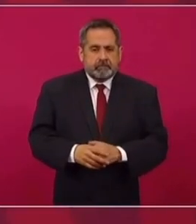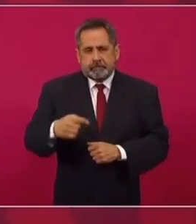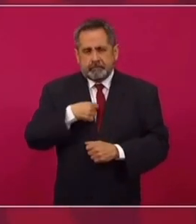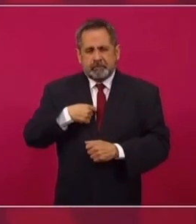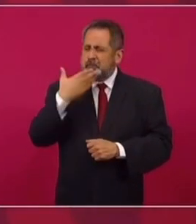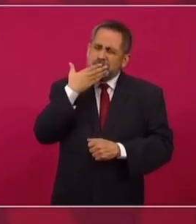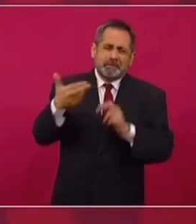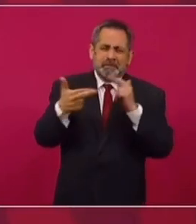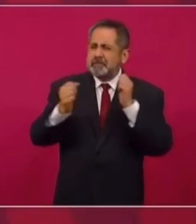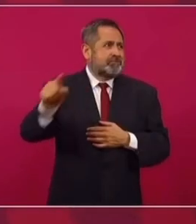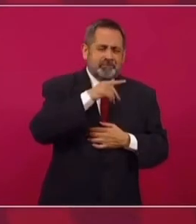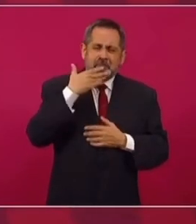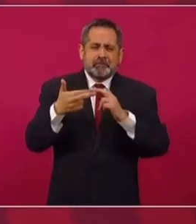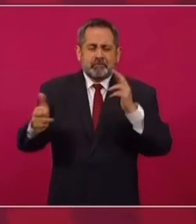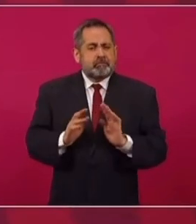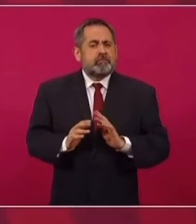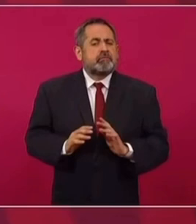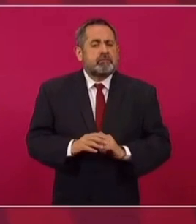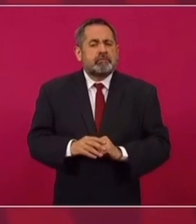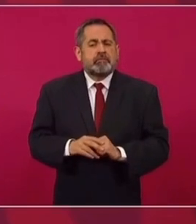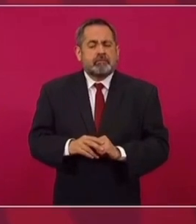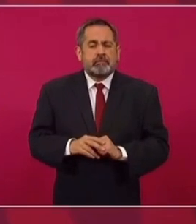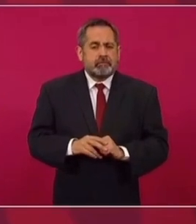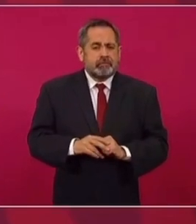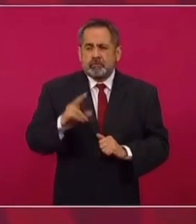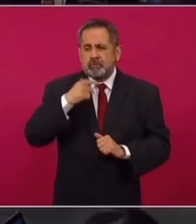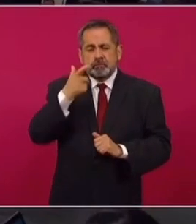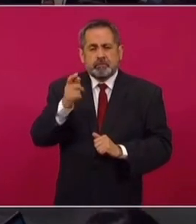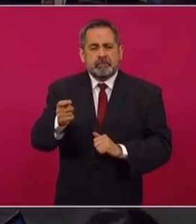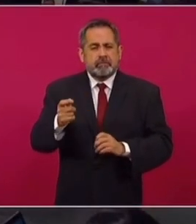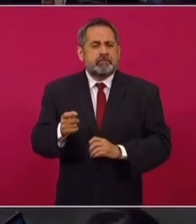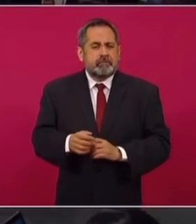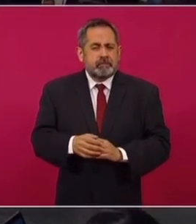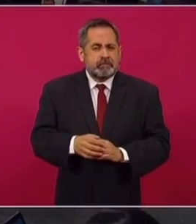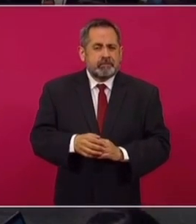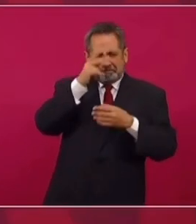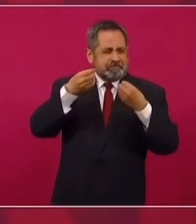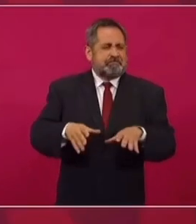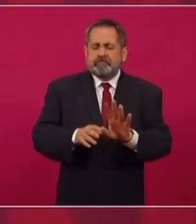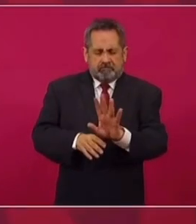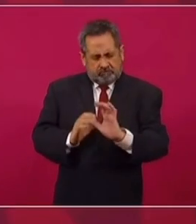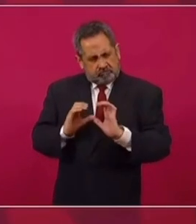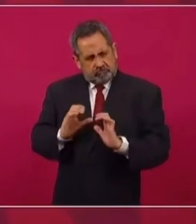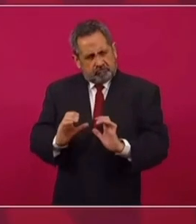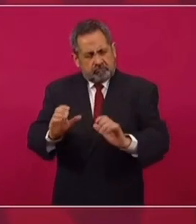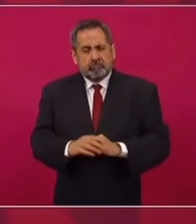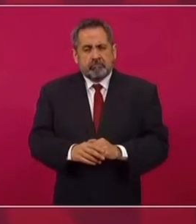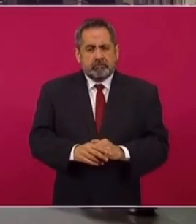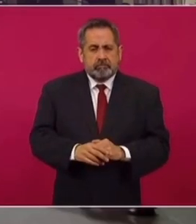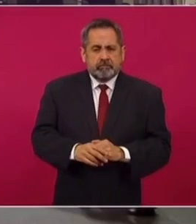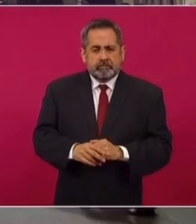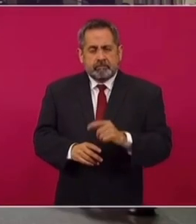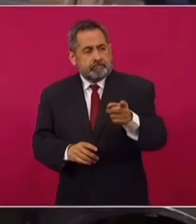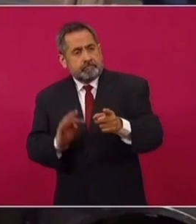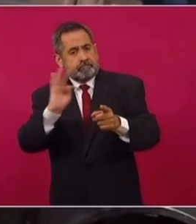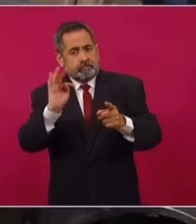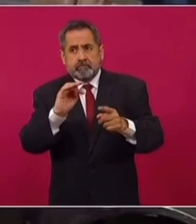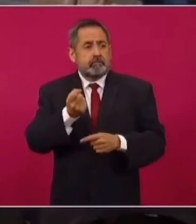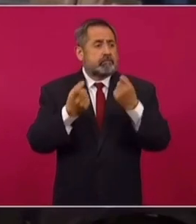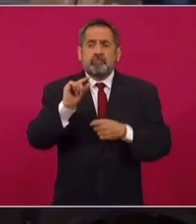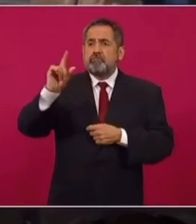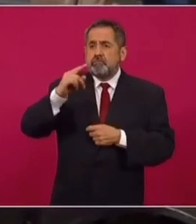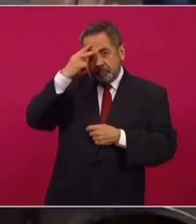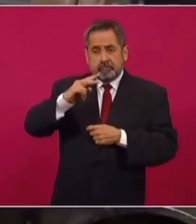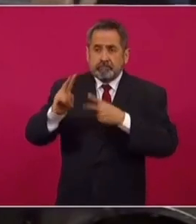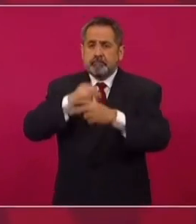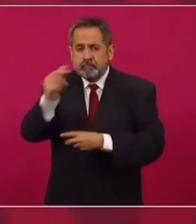tenemos buenas relaciones con todos y no queremos ser ni imprudentes. ¿Sería una imprudencia que no fuera ningún funcionario